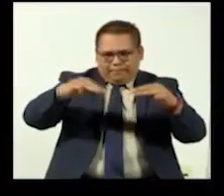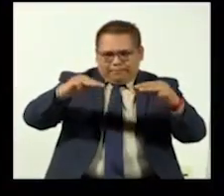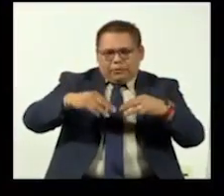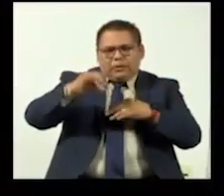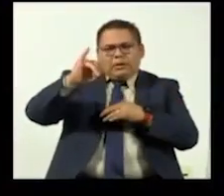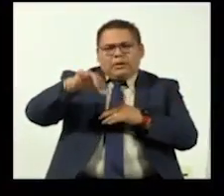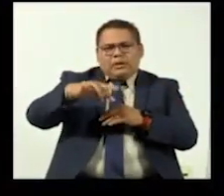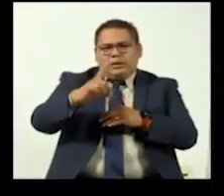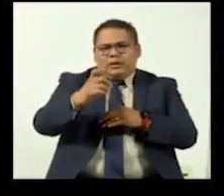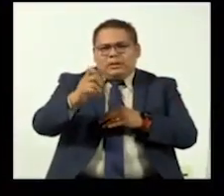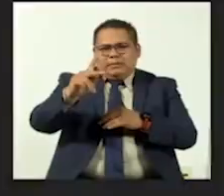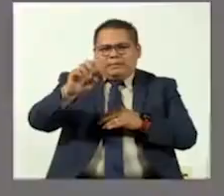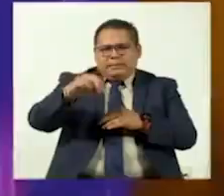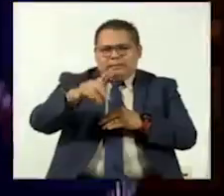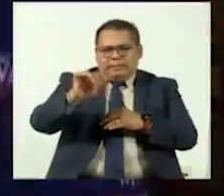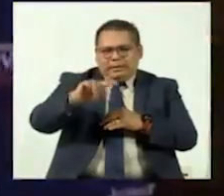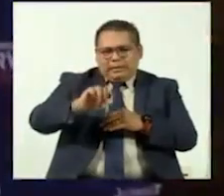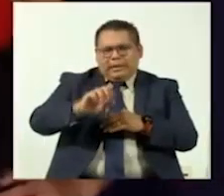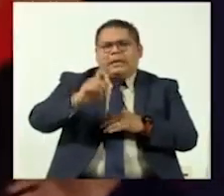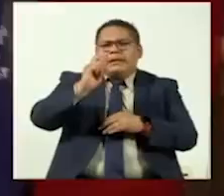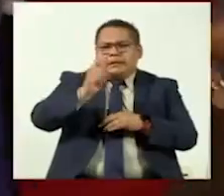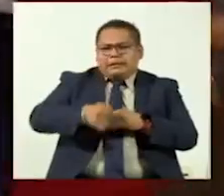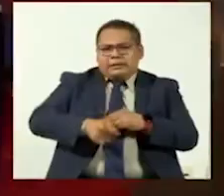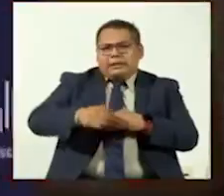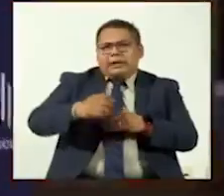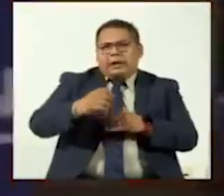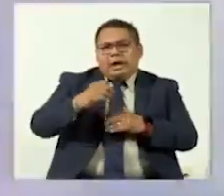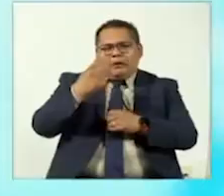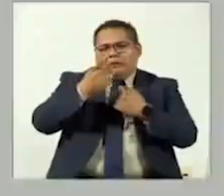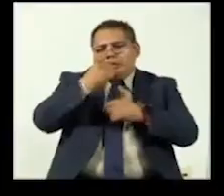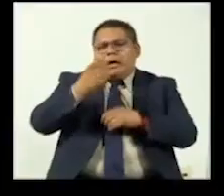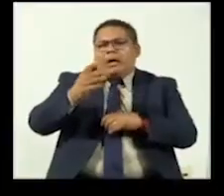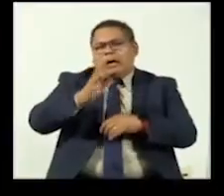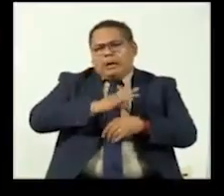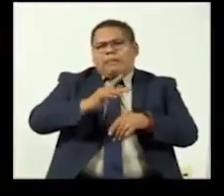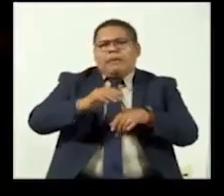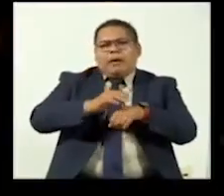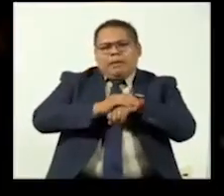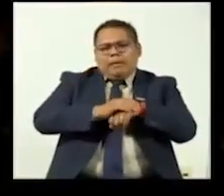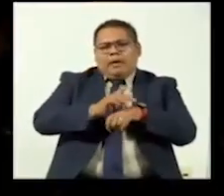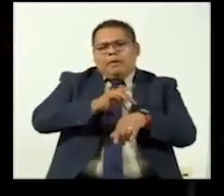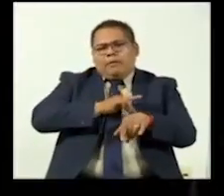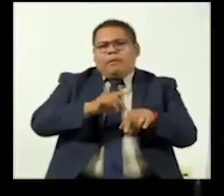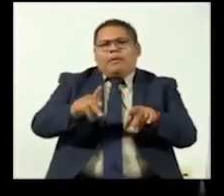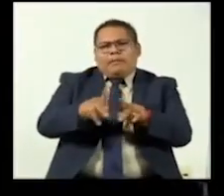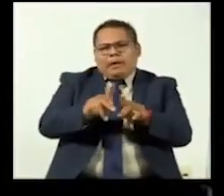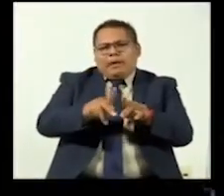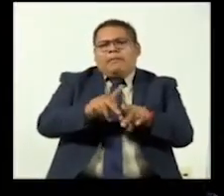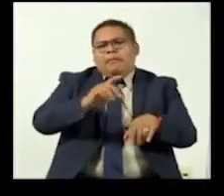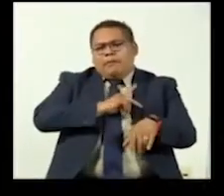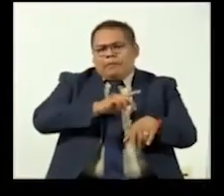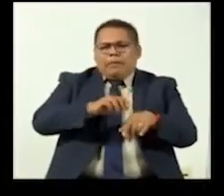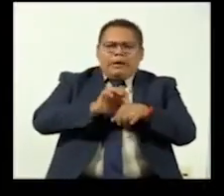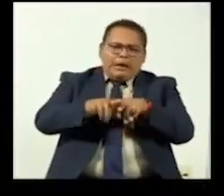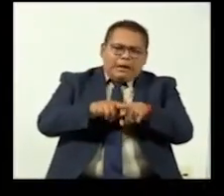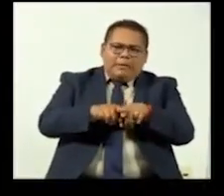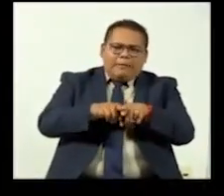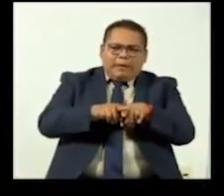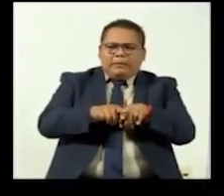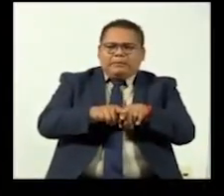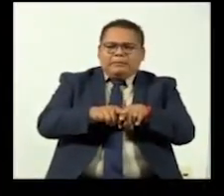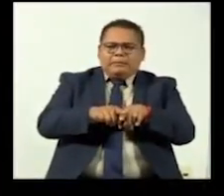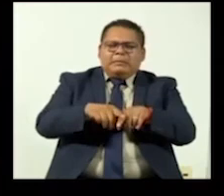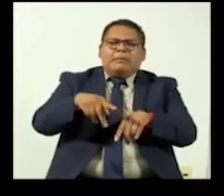sobrino, mi tío, mi amigo, mi hermano, el que sea. Sí. También es independiente y lo dicen, no, es que trabaja para la disquera fulana. ¿Qué es ser